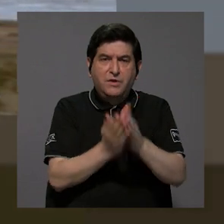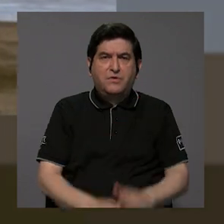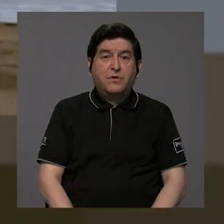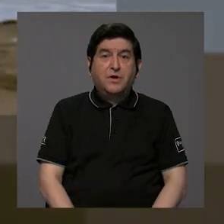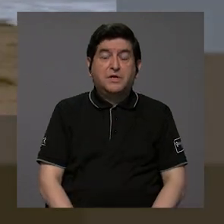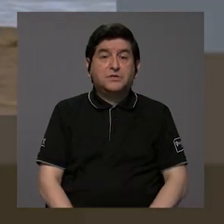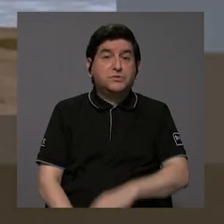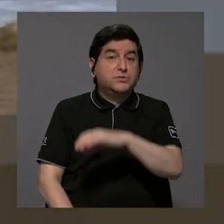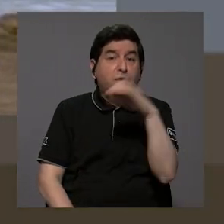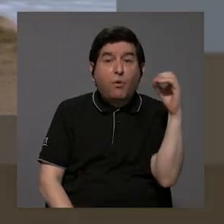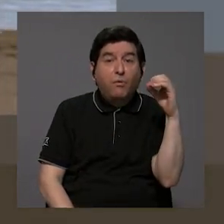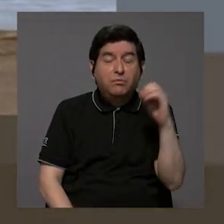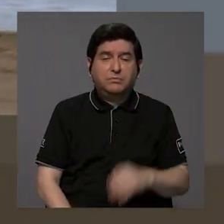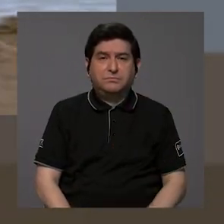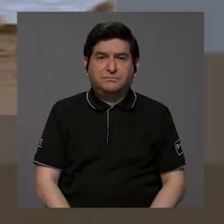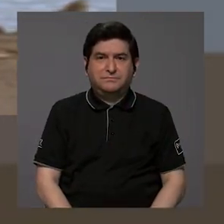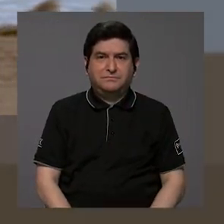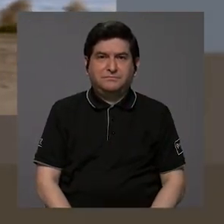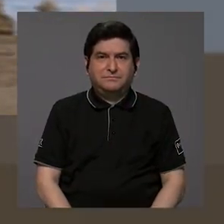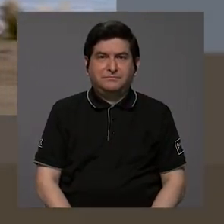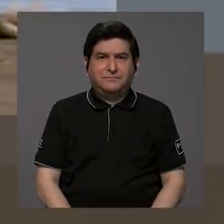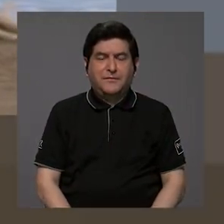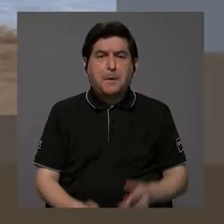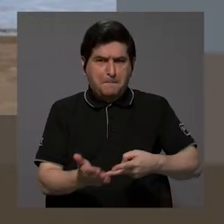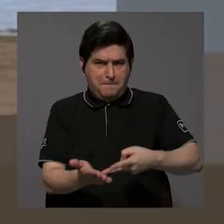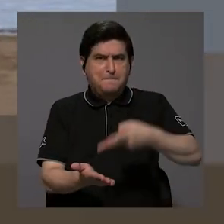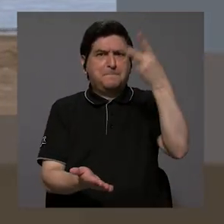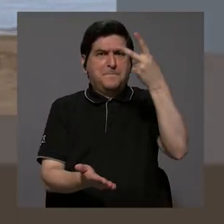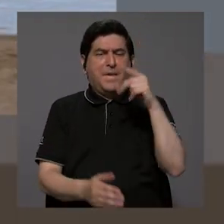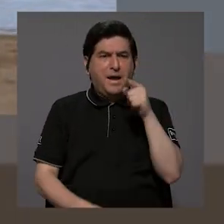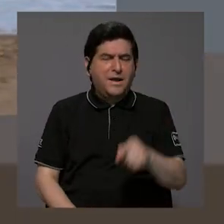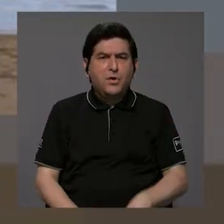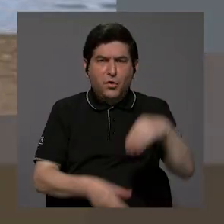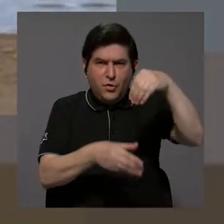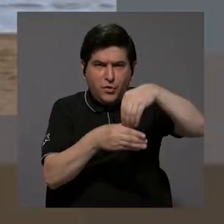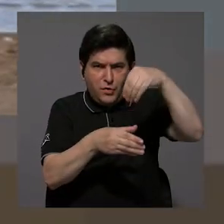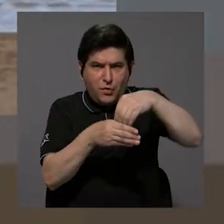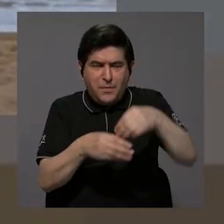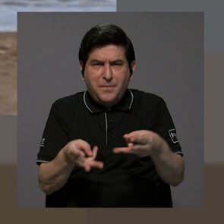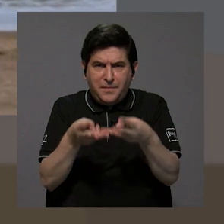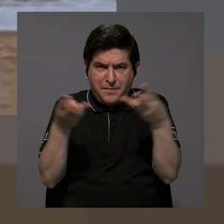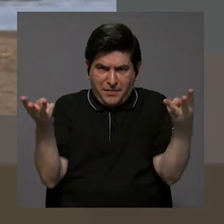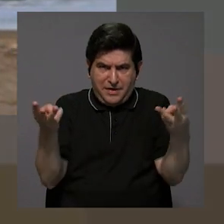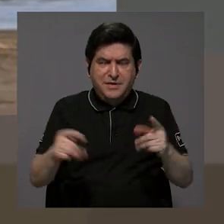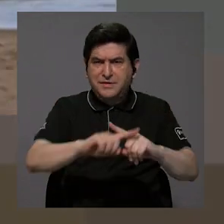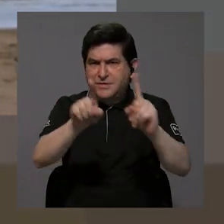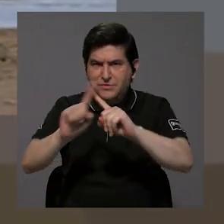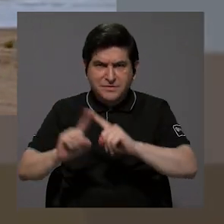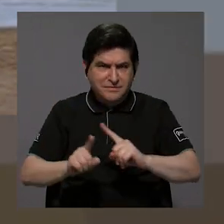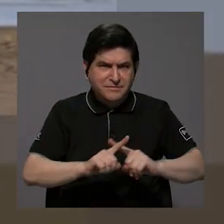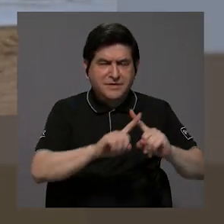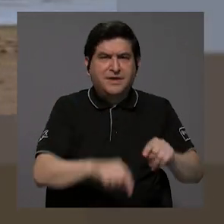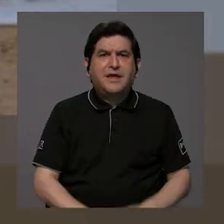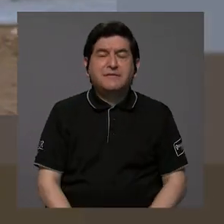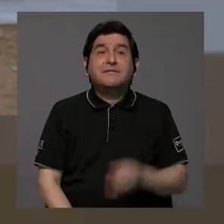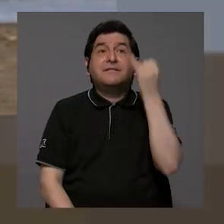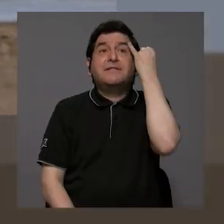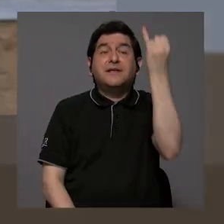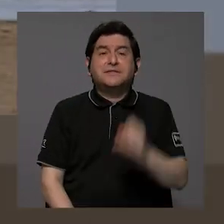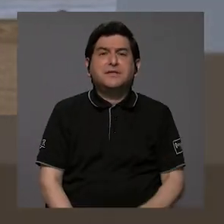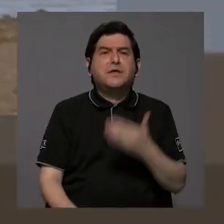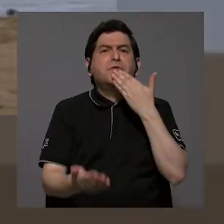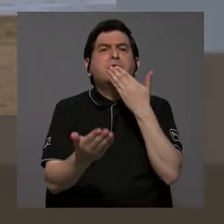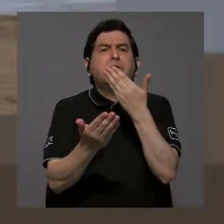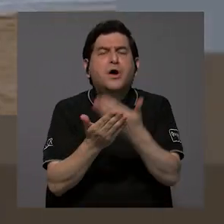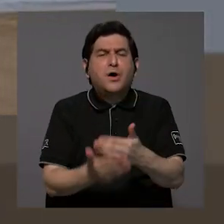aunque no fuese así, definitivamente el valor de estos nutrientes, por ejemplo, de clorofilo o material de suspensión, da una idea de qué tan buena